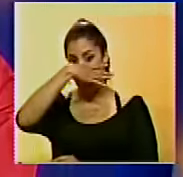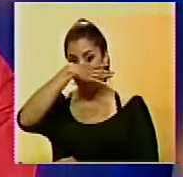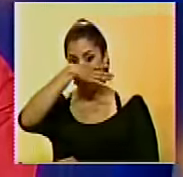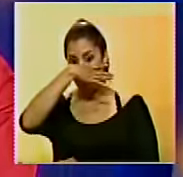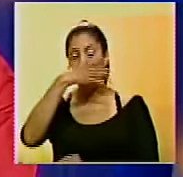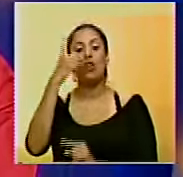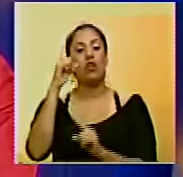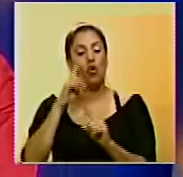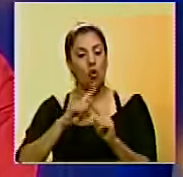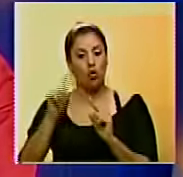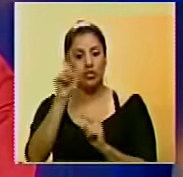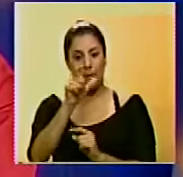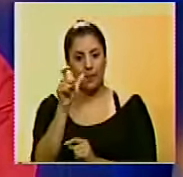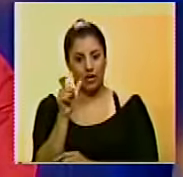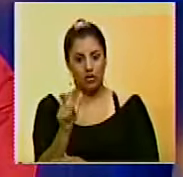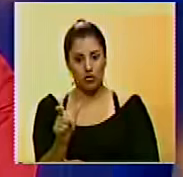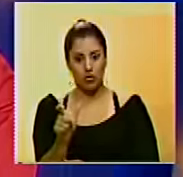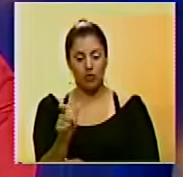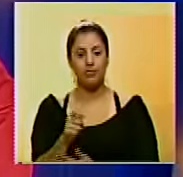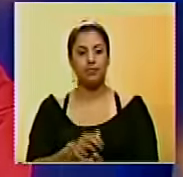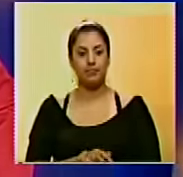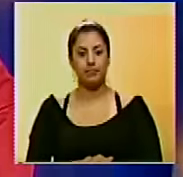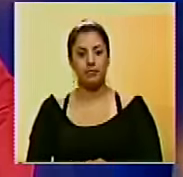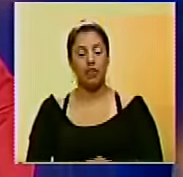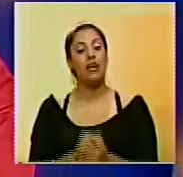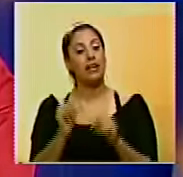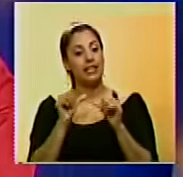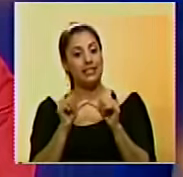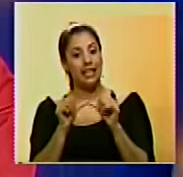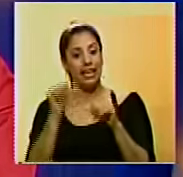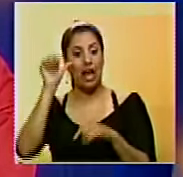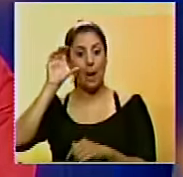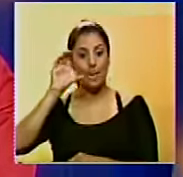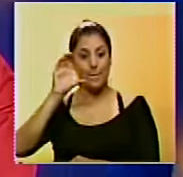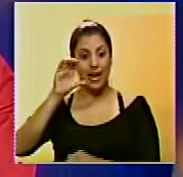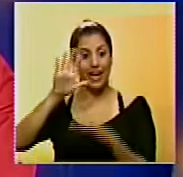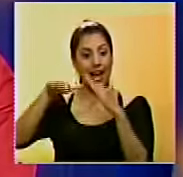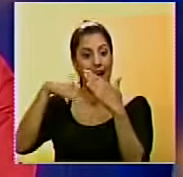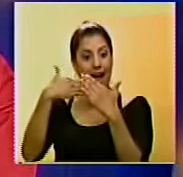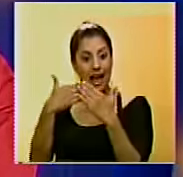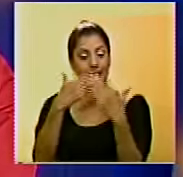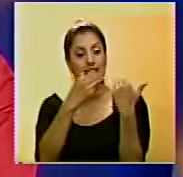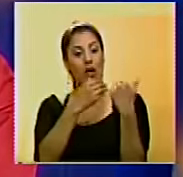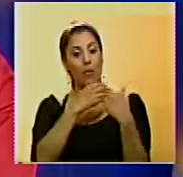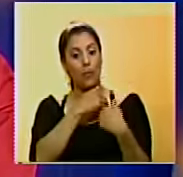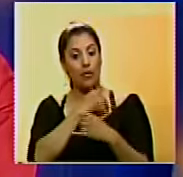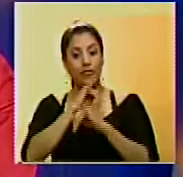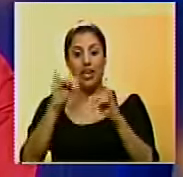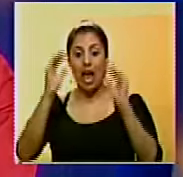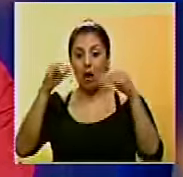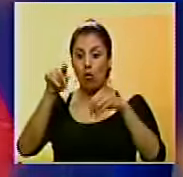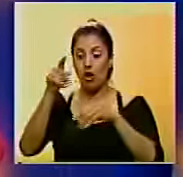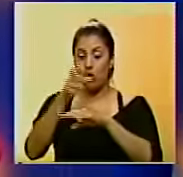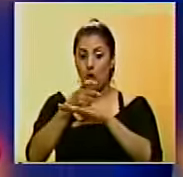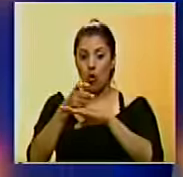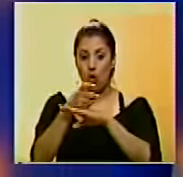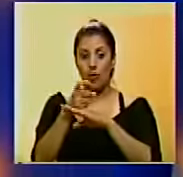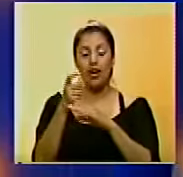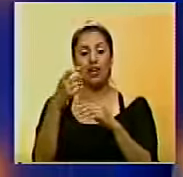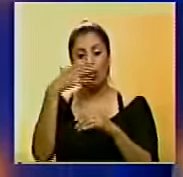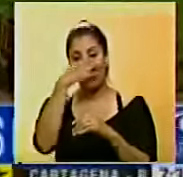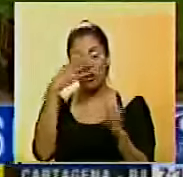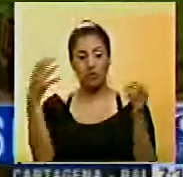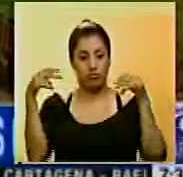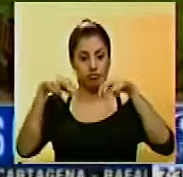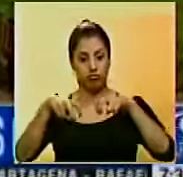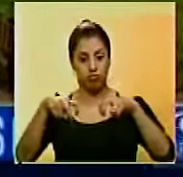Iván Márquez, Jesús Sántric y Joaquín Gómez, continúan en el país hasta que se pongan de acuerdo con el gobierno nacional y la guerrilla.